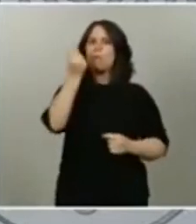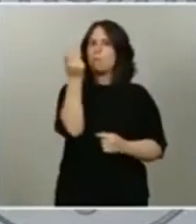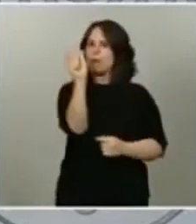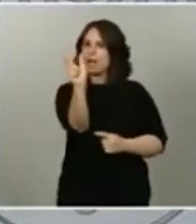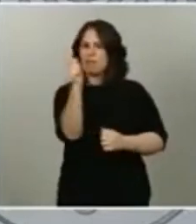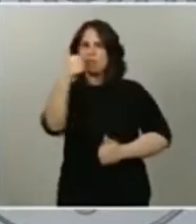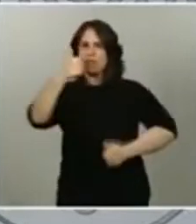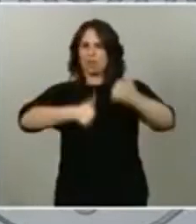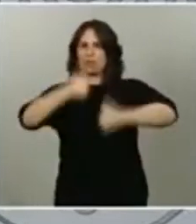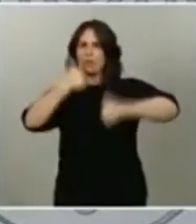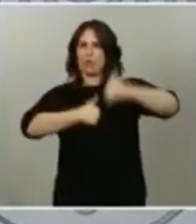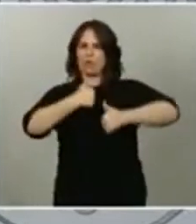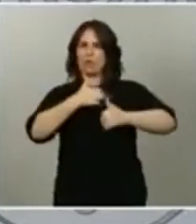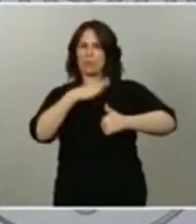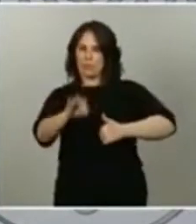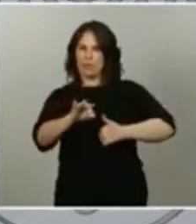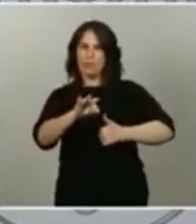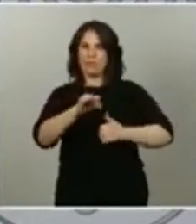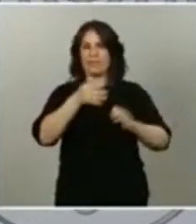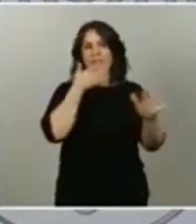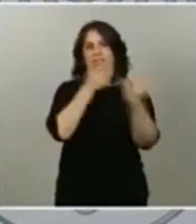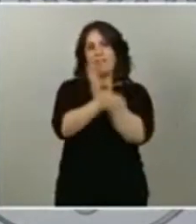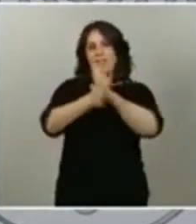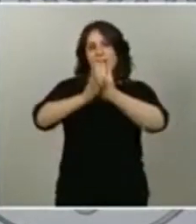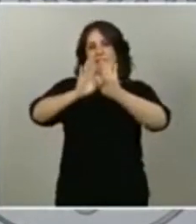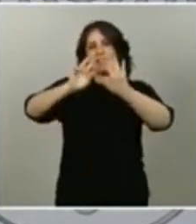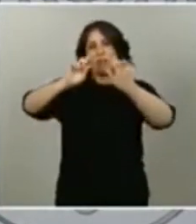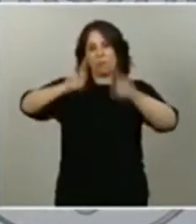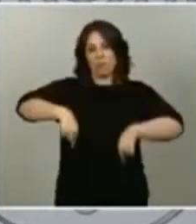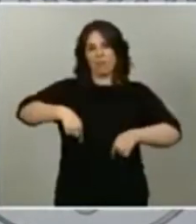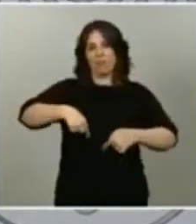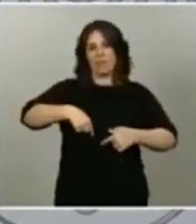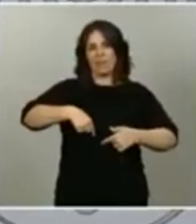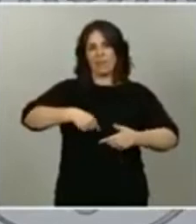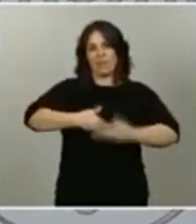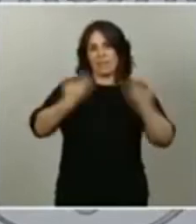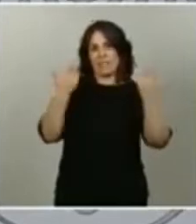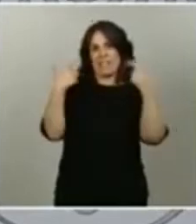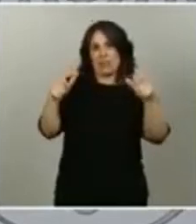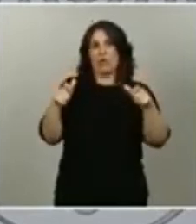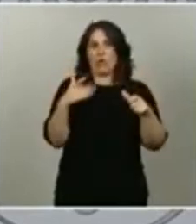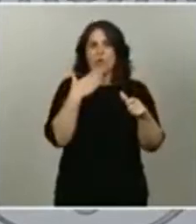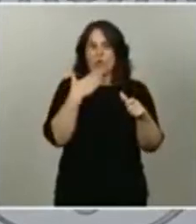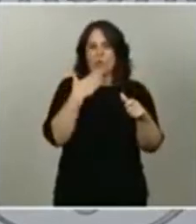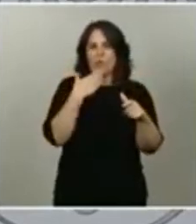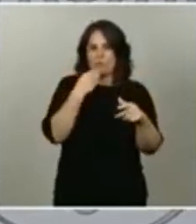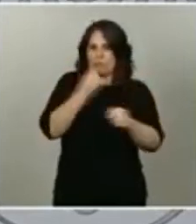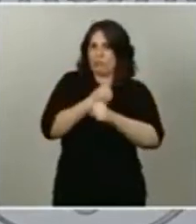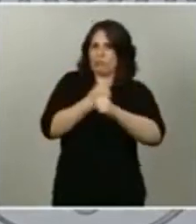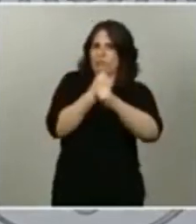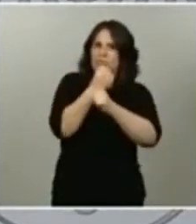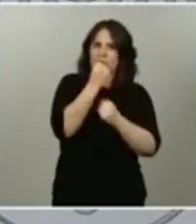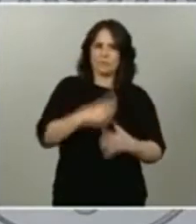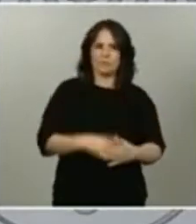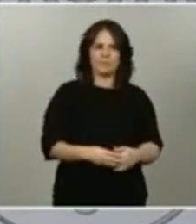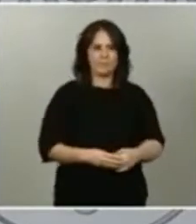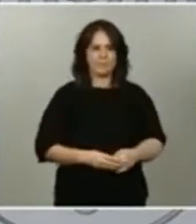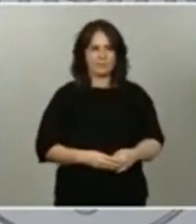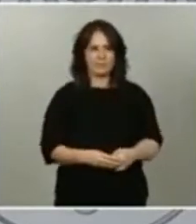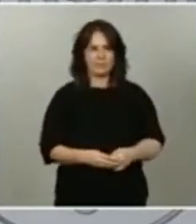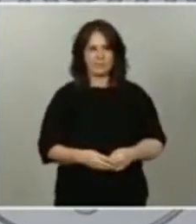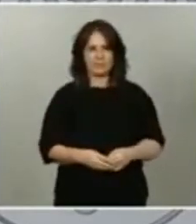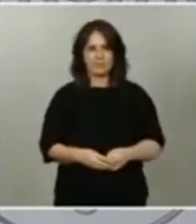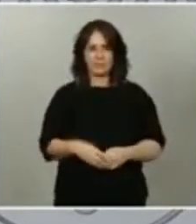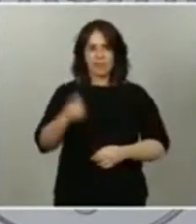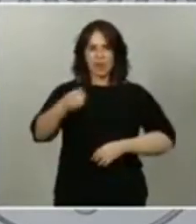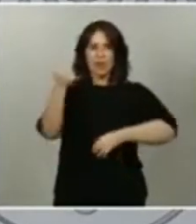permita también ser atractiva para el conjunto de ese sector. Con este fondo cumplimos de manera expresa